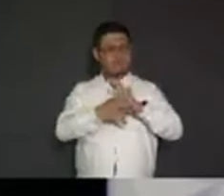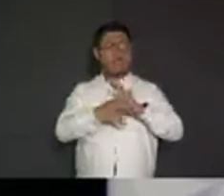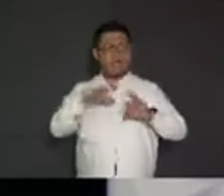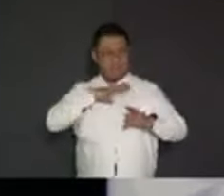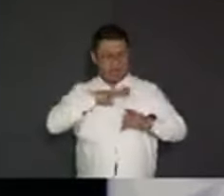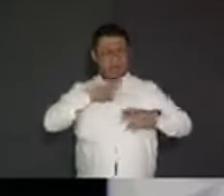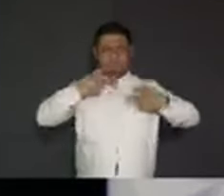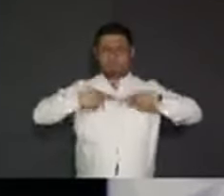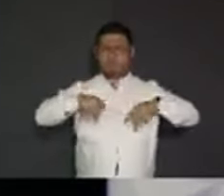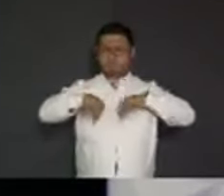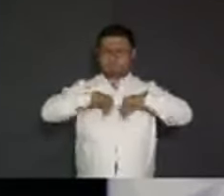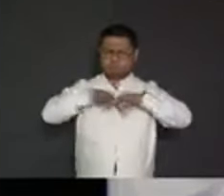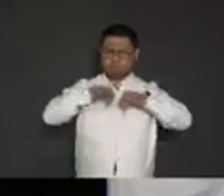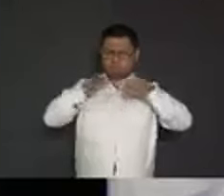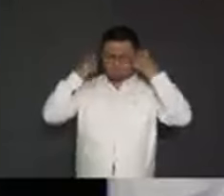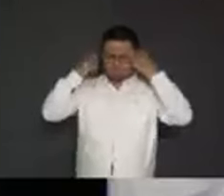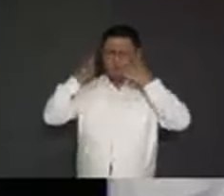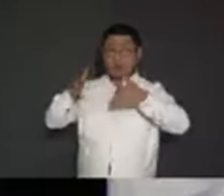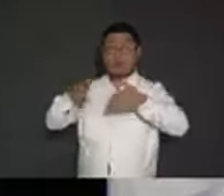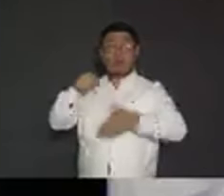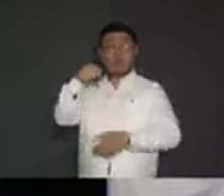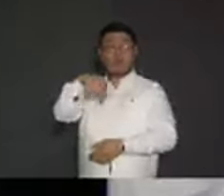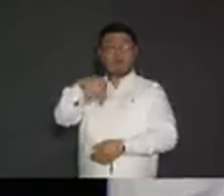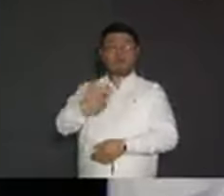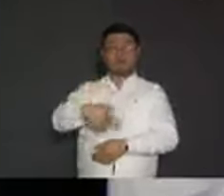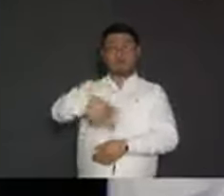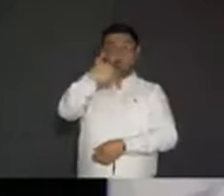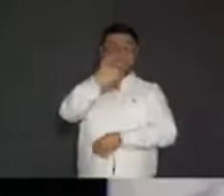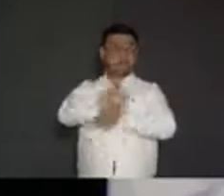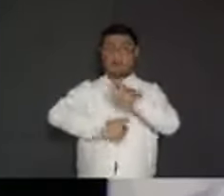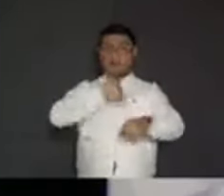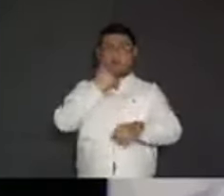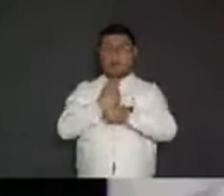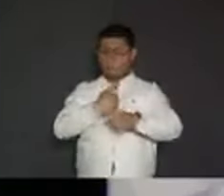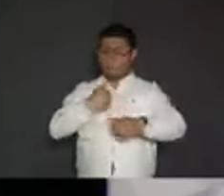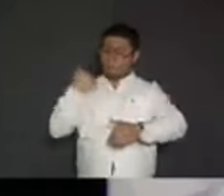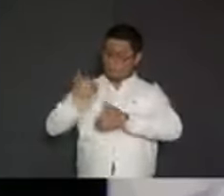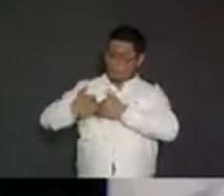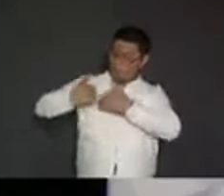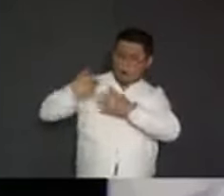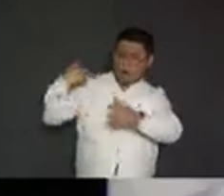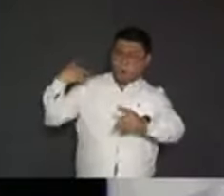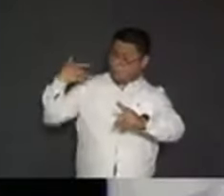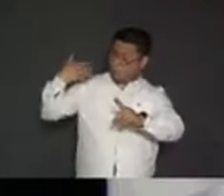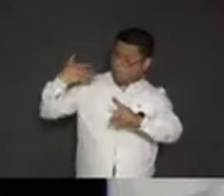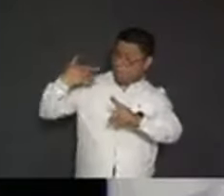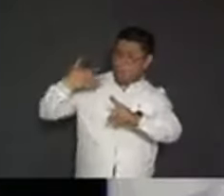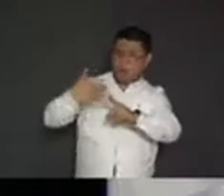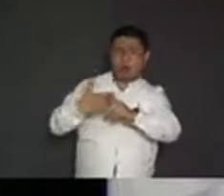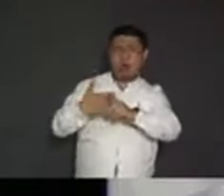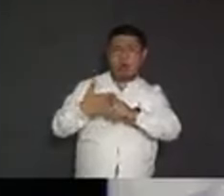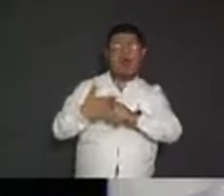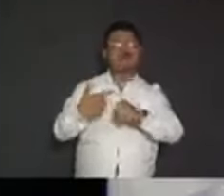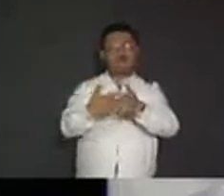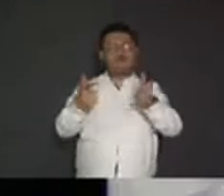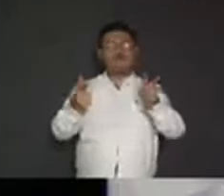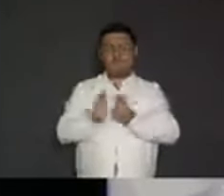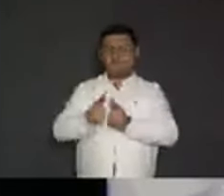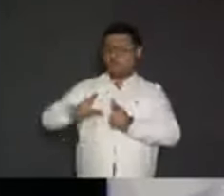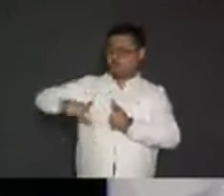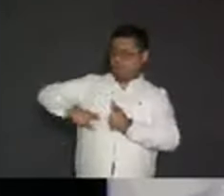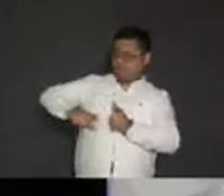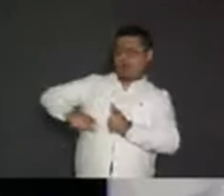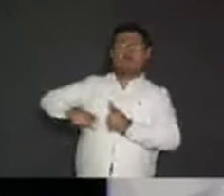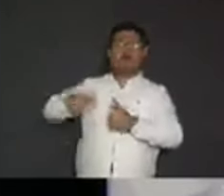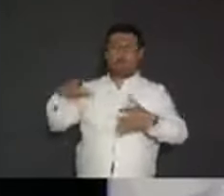trabajadora. Y aquí llevamos 12 años trabajando de la mano contigo, de la mano del gobernador Mauricio Vila. Somos el estado